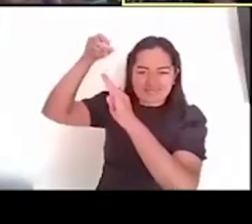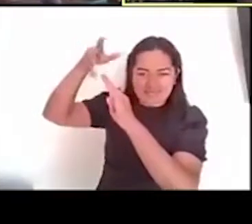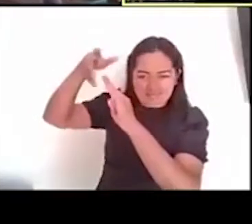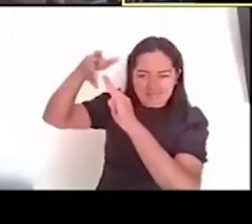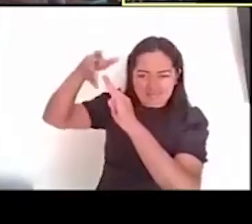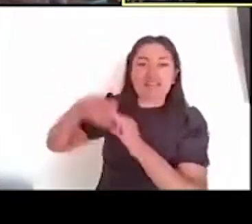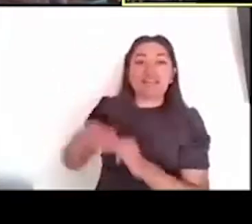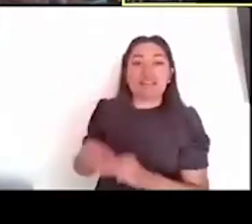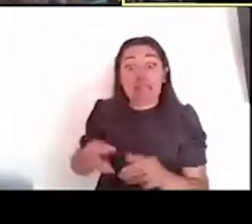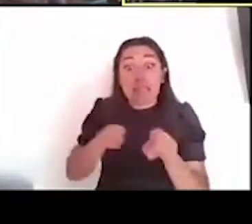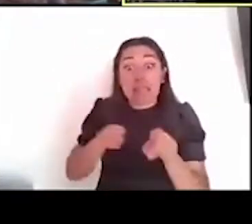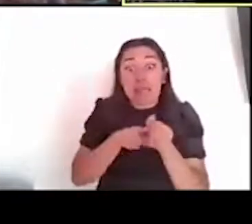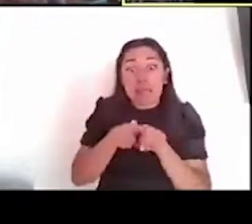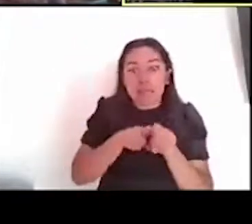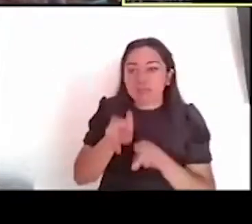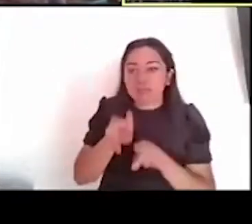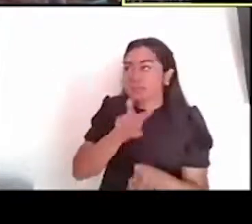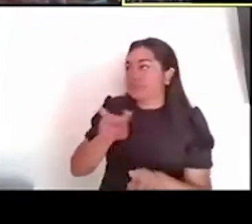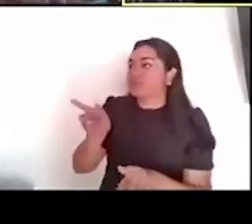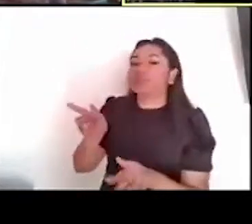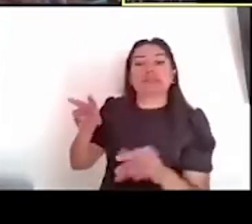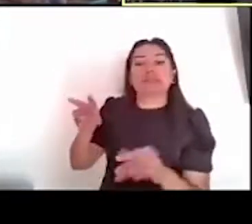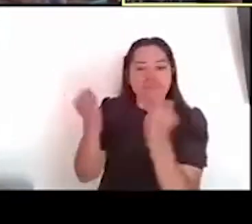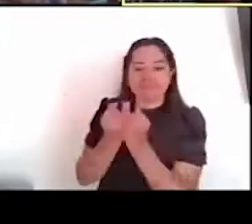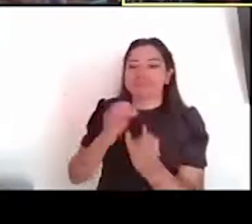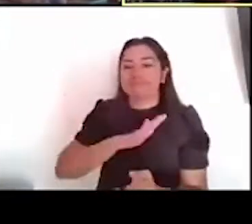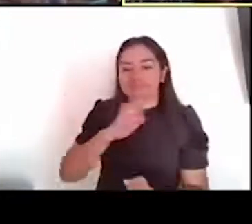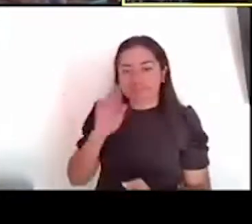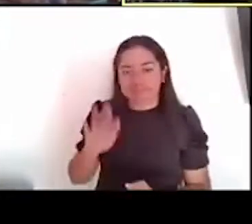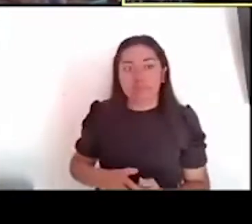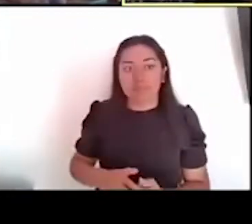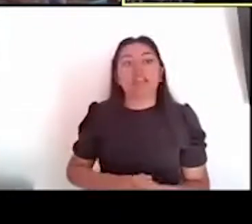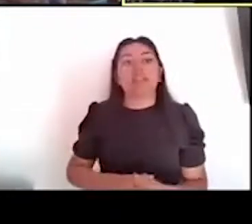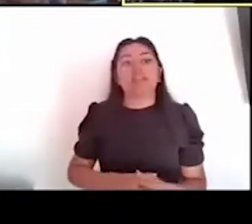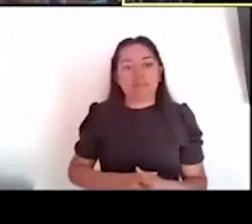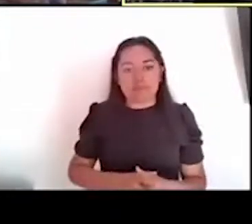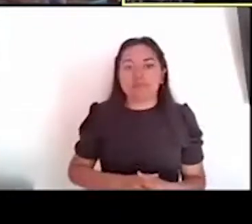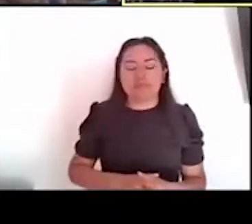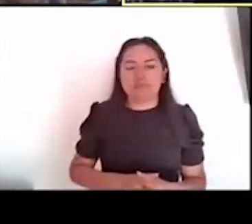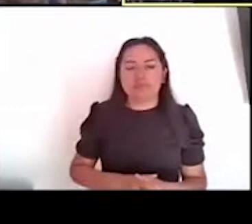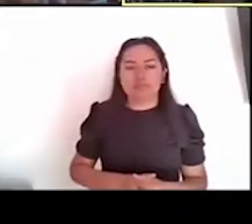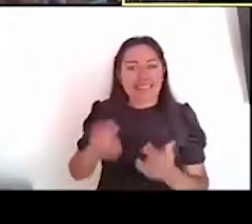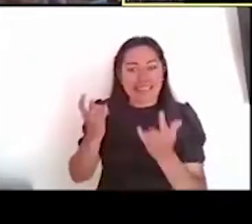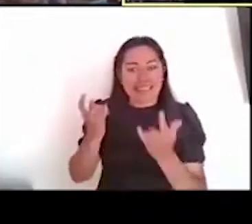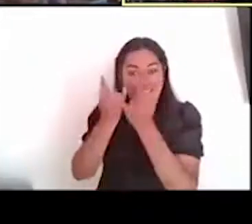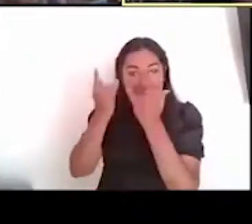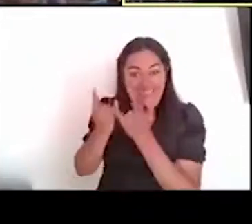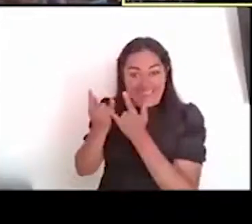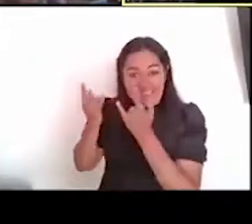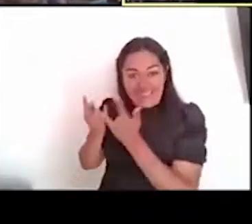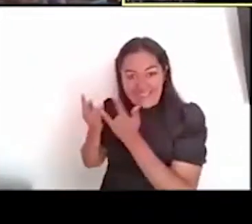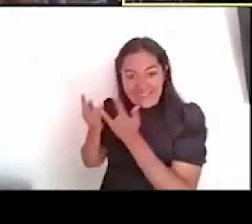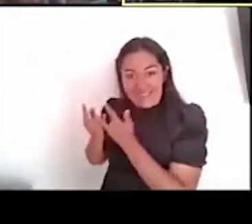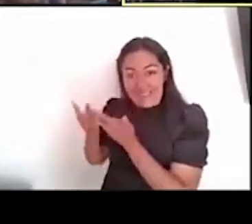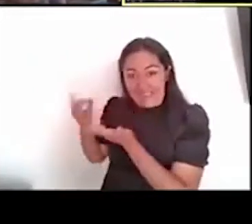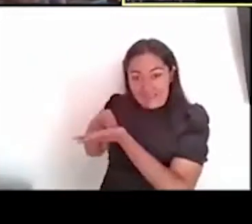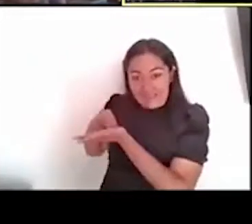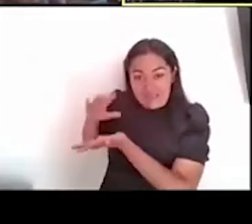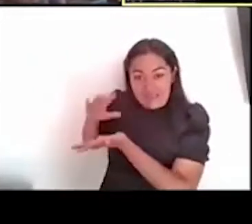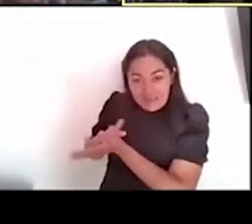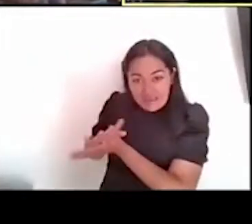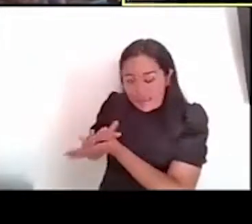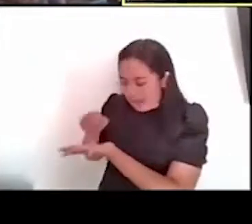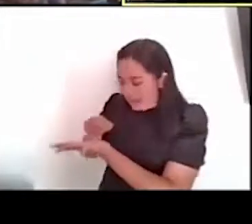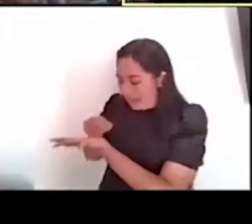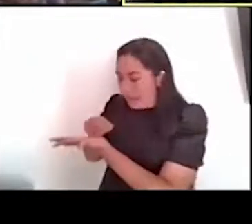hermanos igualmente, ¿no? Entonces, lo que dice el mito lo tenemos representado en la arquitectura, y está